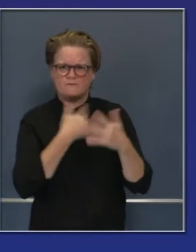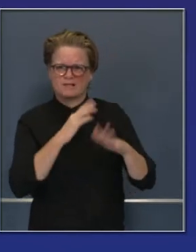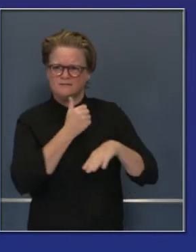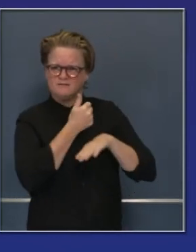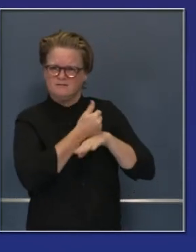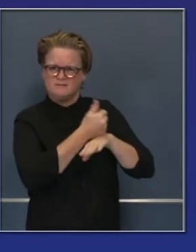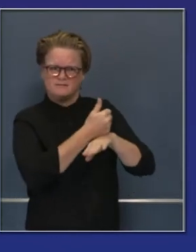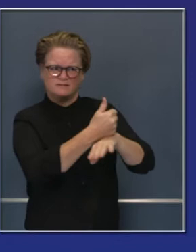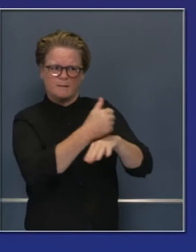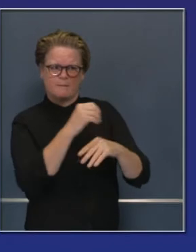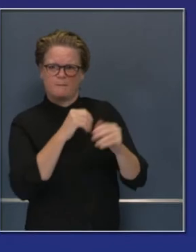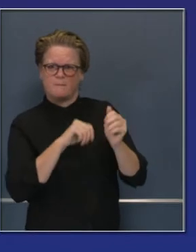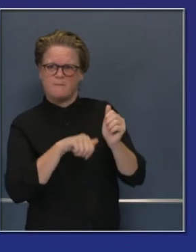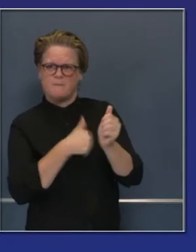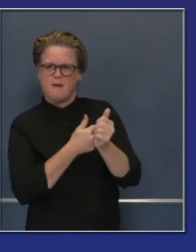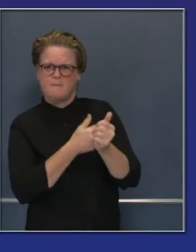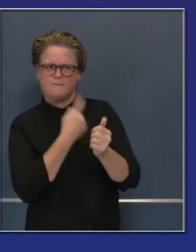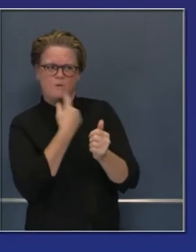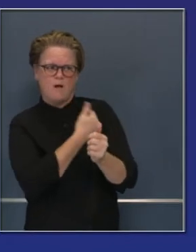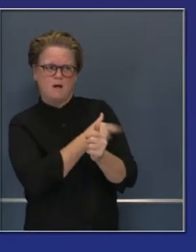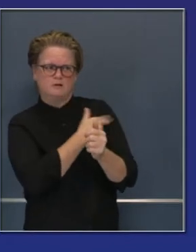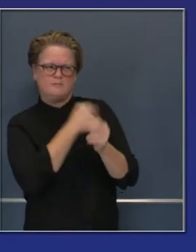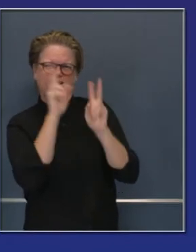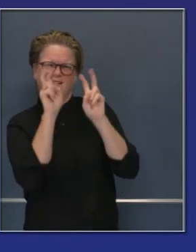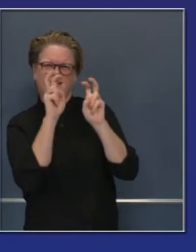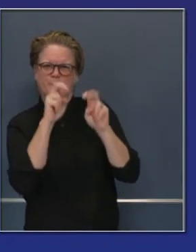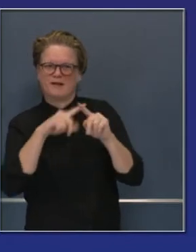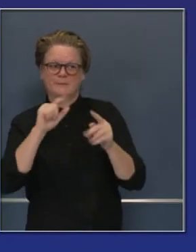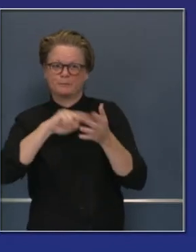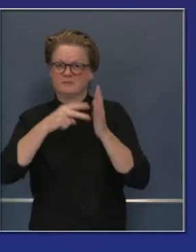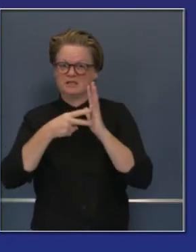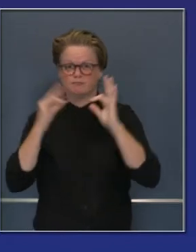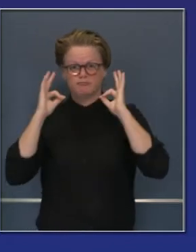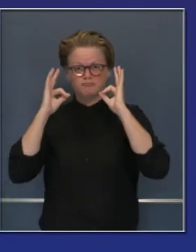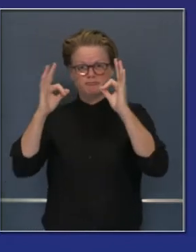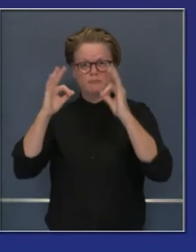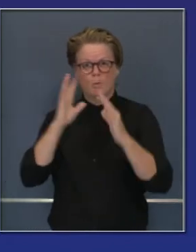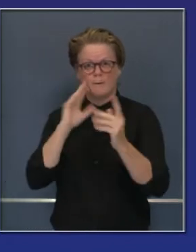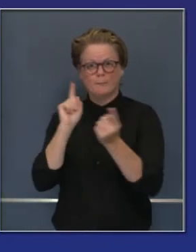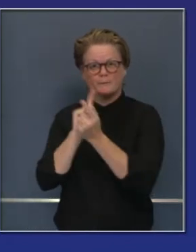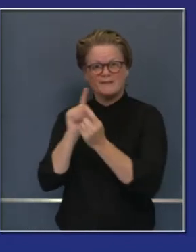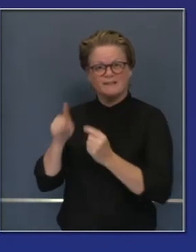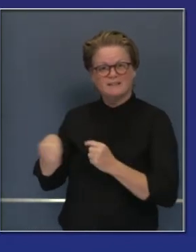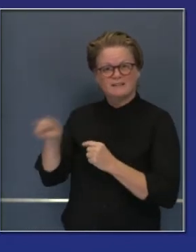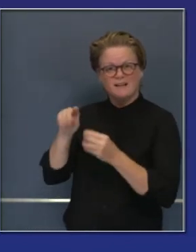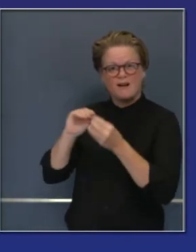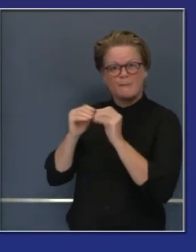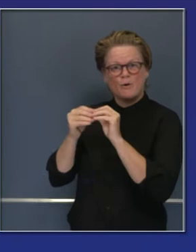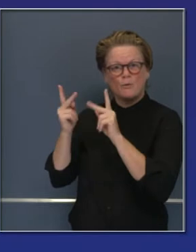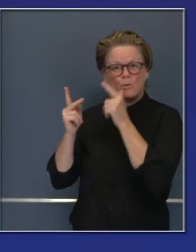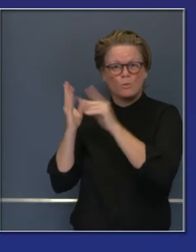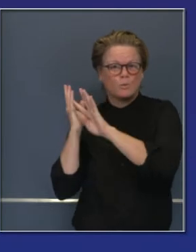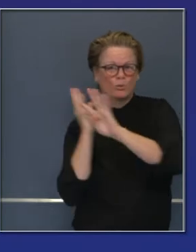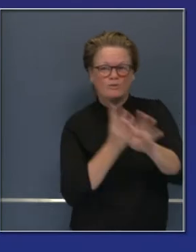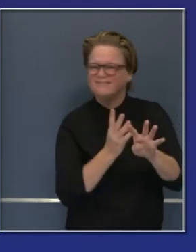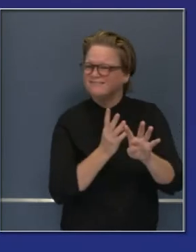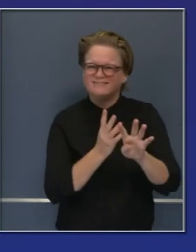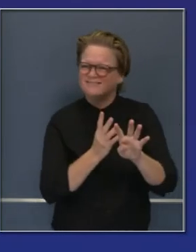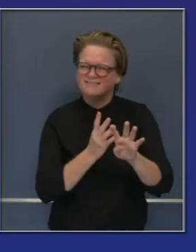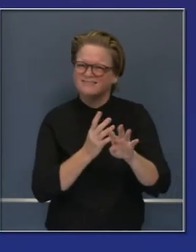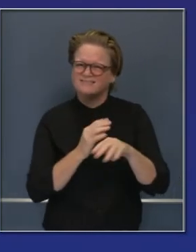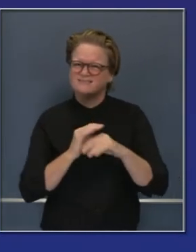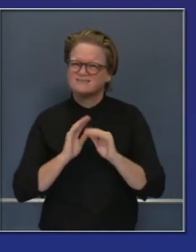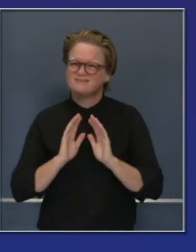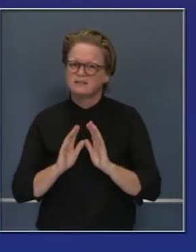resurgimiento, de trabajar con personal para esas camas han dado buen resultado, por supuesto.